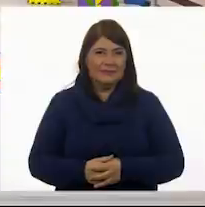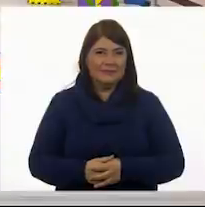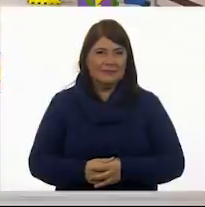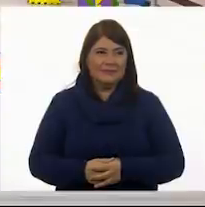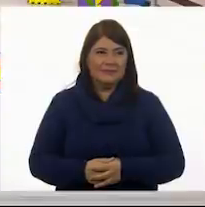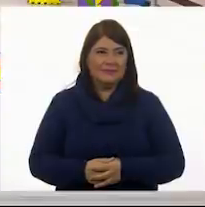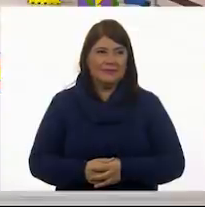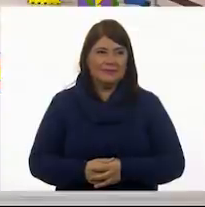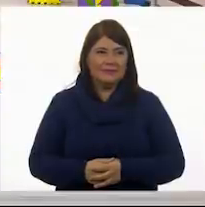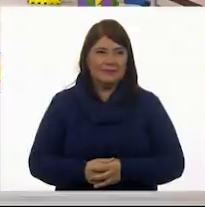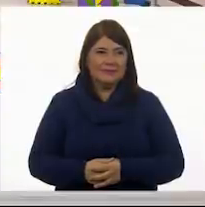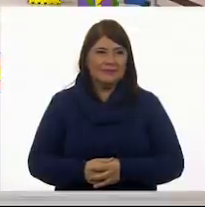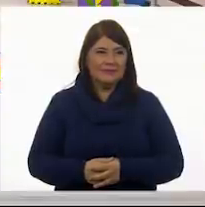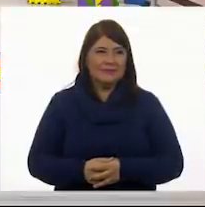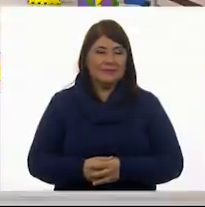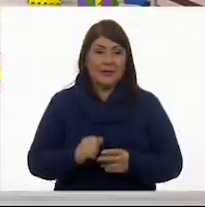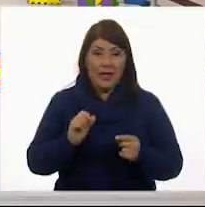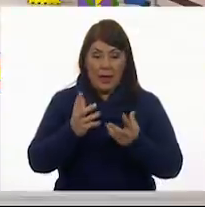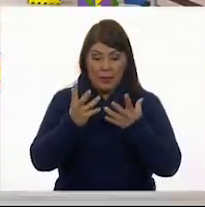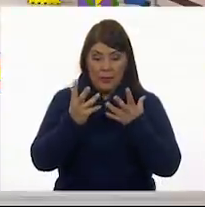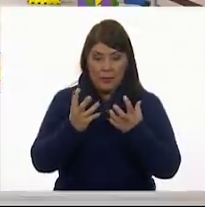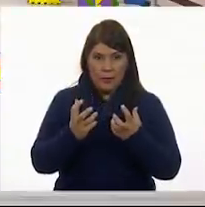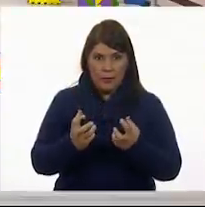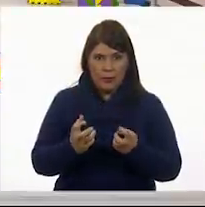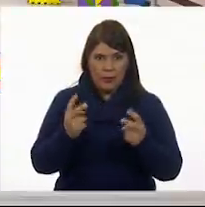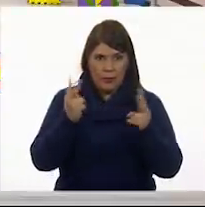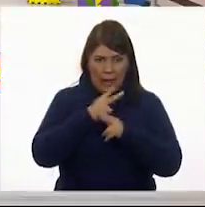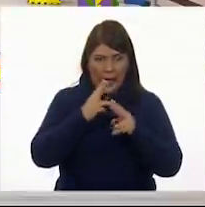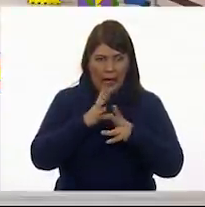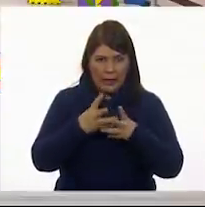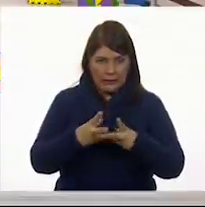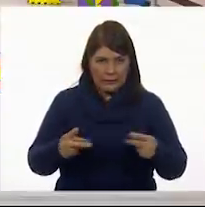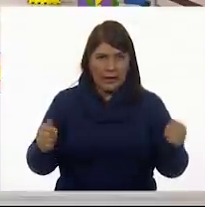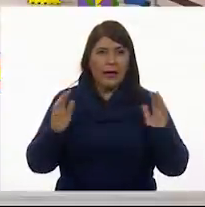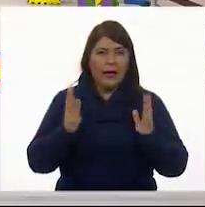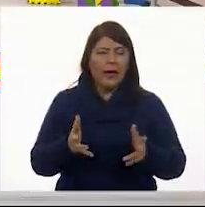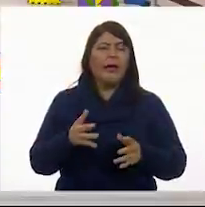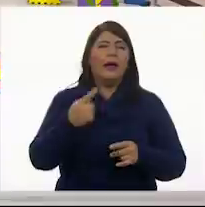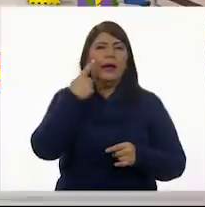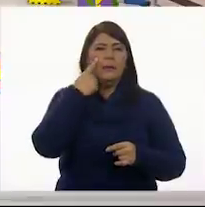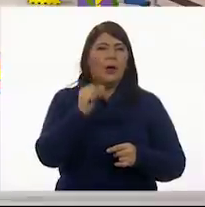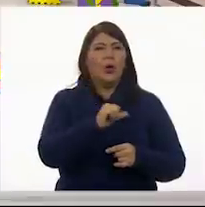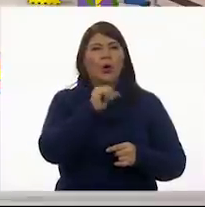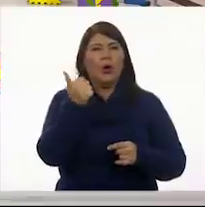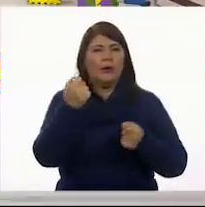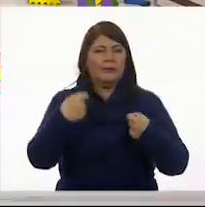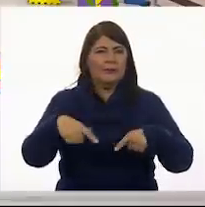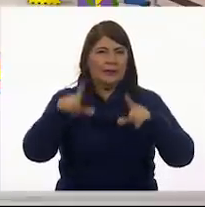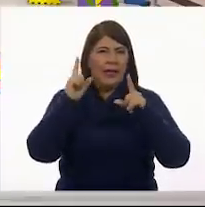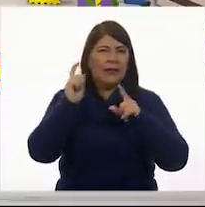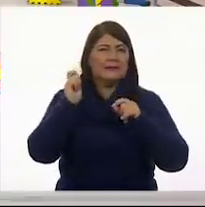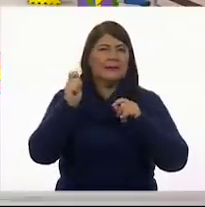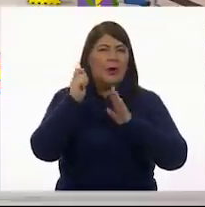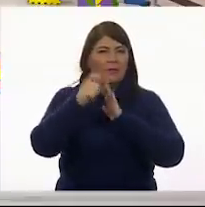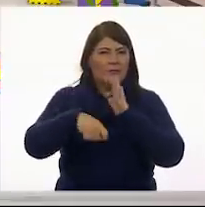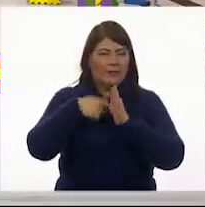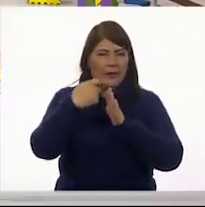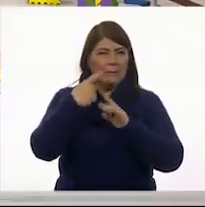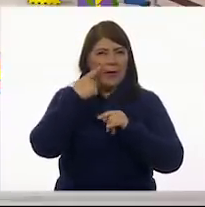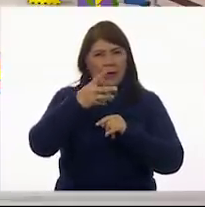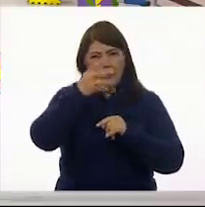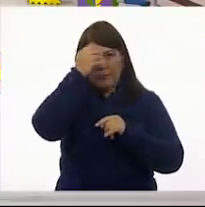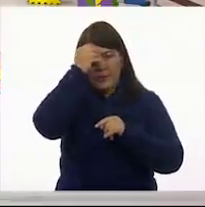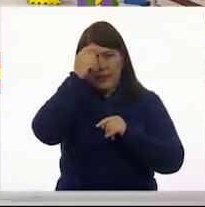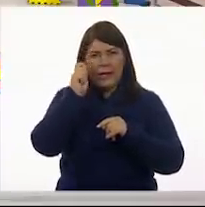Y en lo que se seca, vamos a ver nuevamente... Otro video para aprender un poco más acerca del